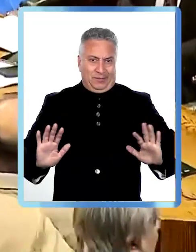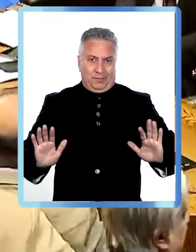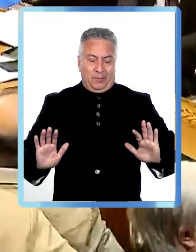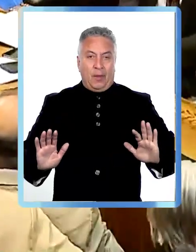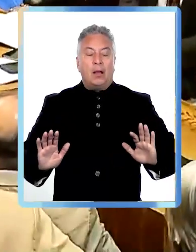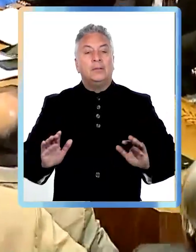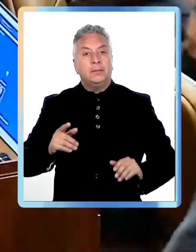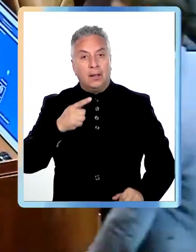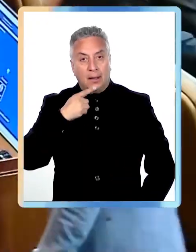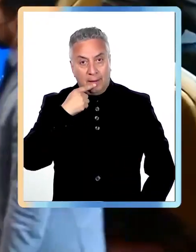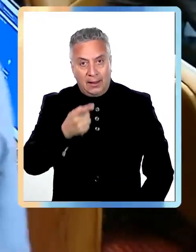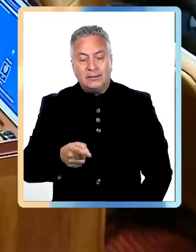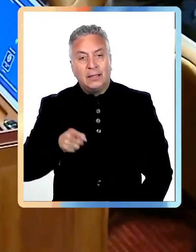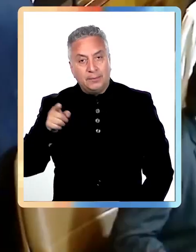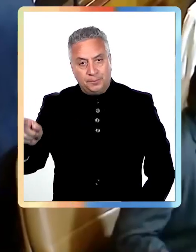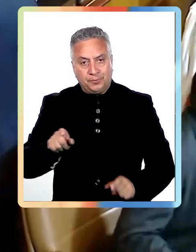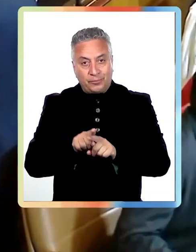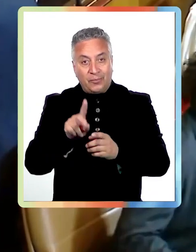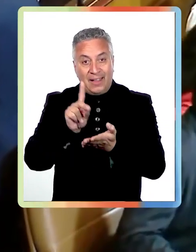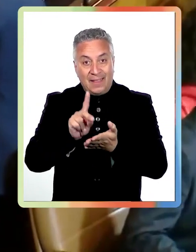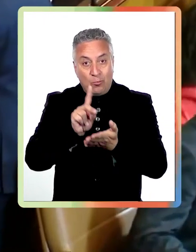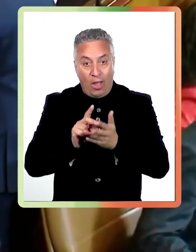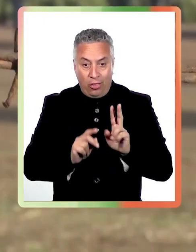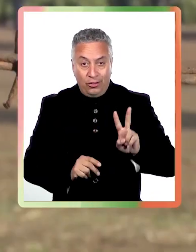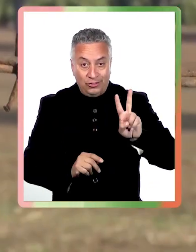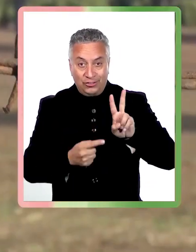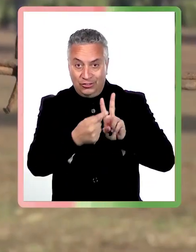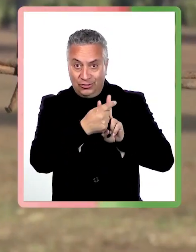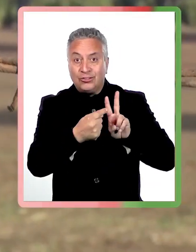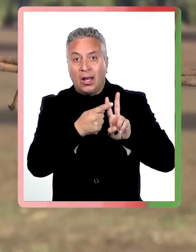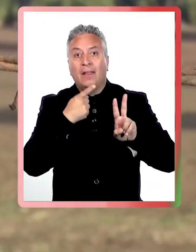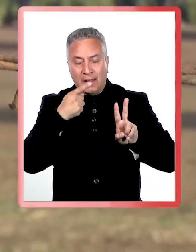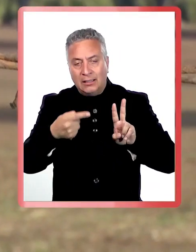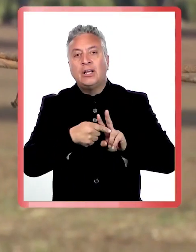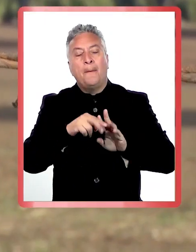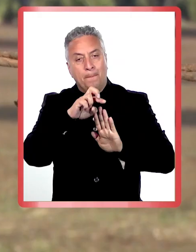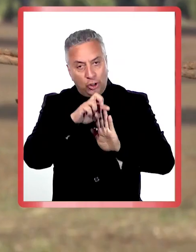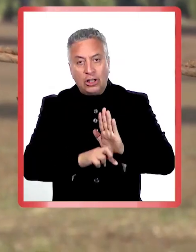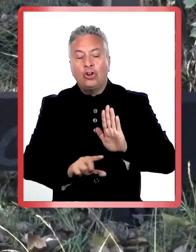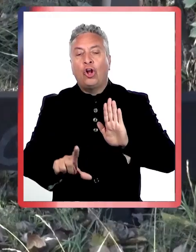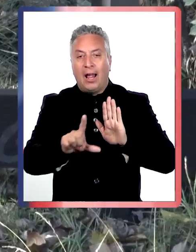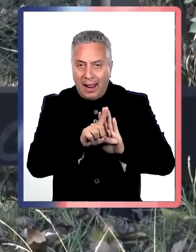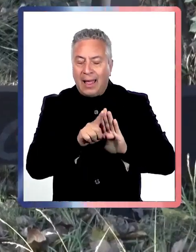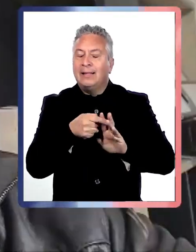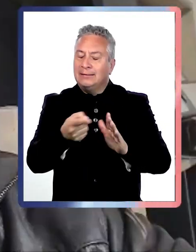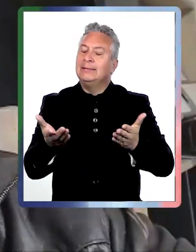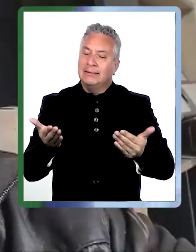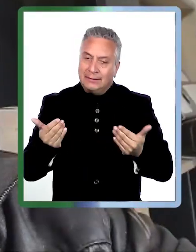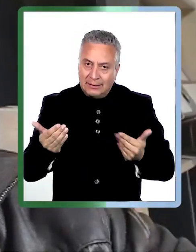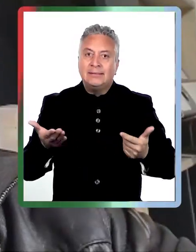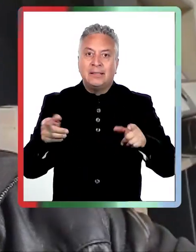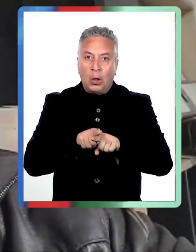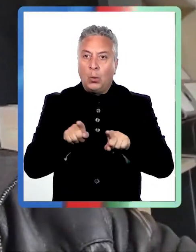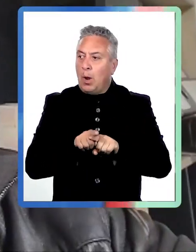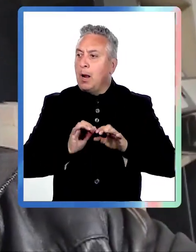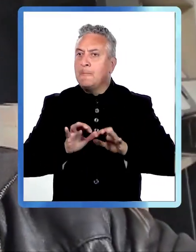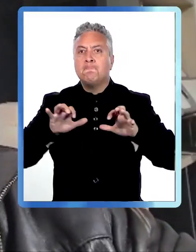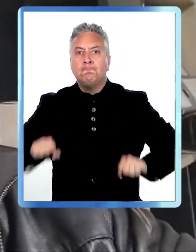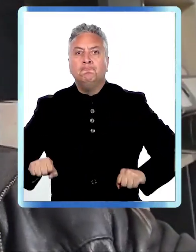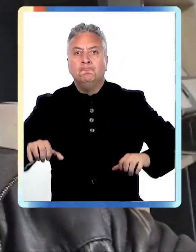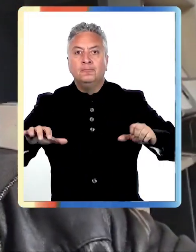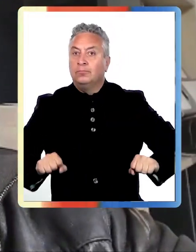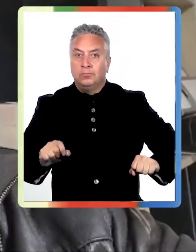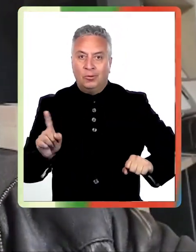Miguel Mellado reiteraron que el proyecto de ley es necesario para terminar con la ocupación ilegal de predios. Lo que no entendemos es